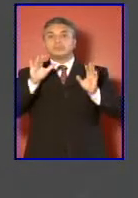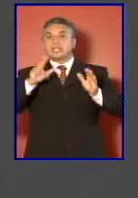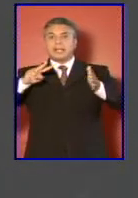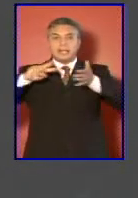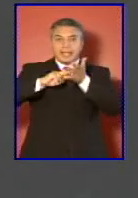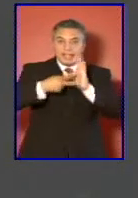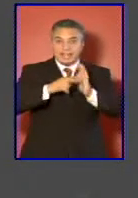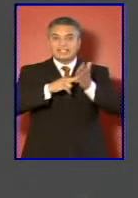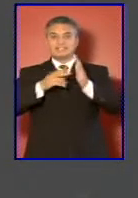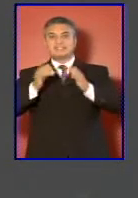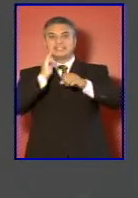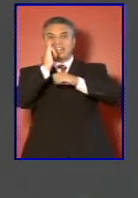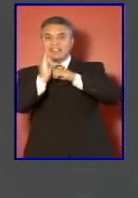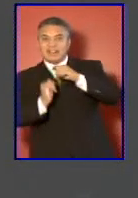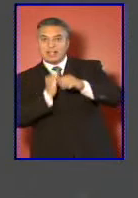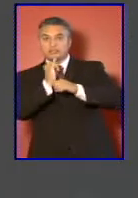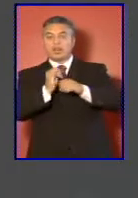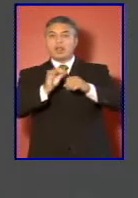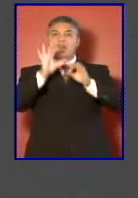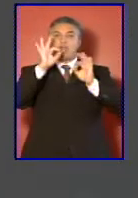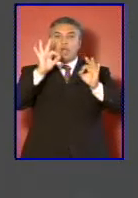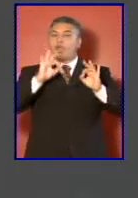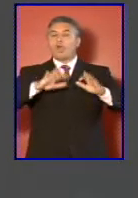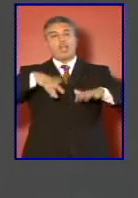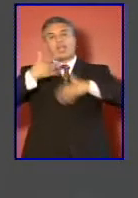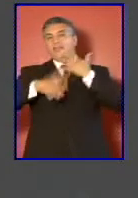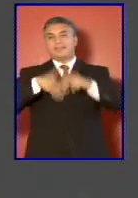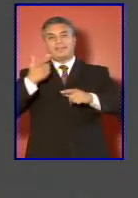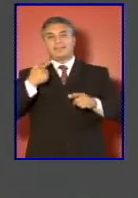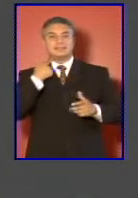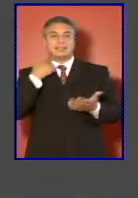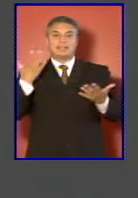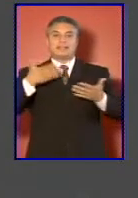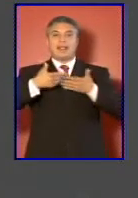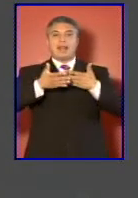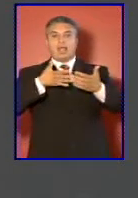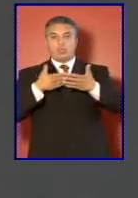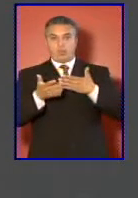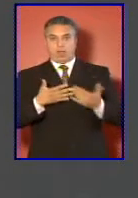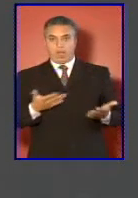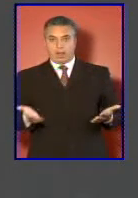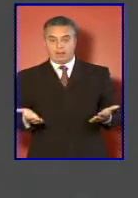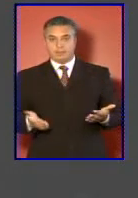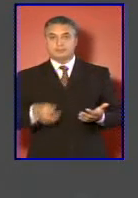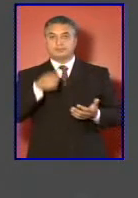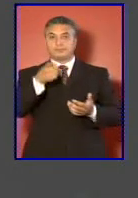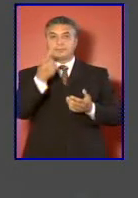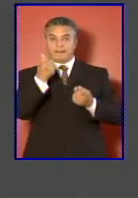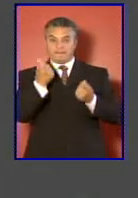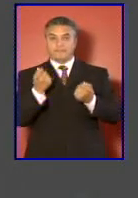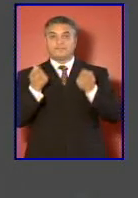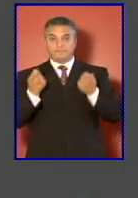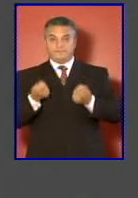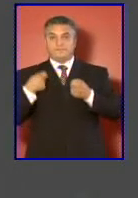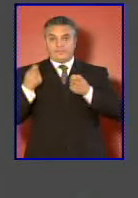internacionales o de desastres naturales. Financiamiento